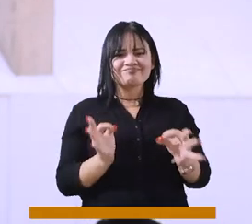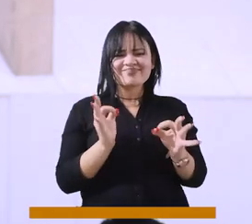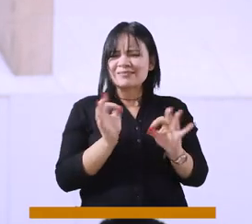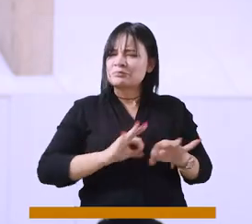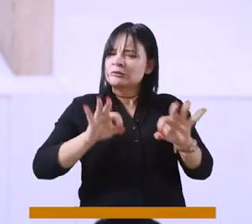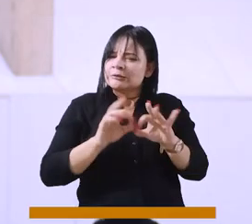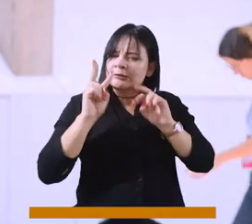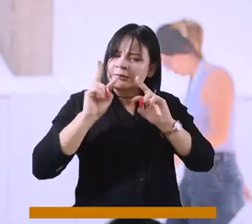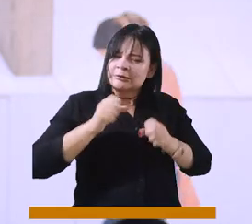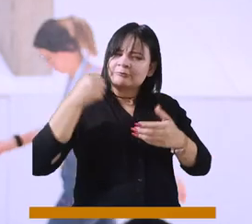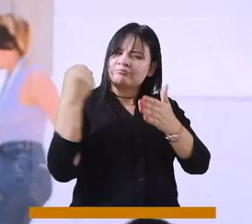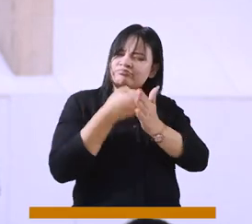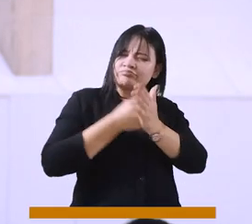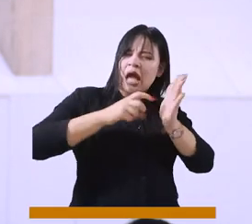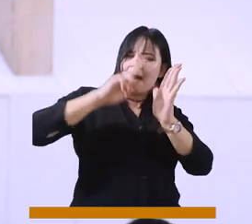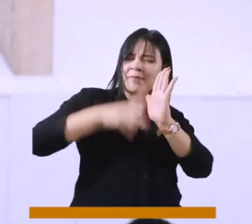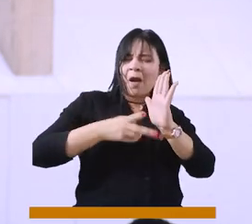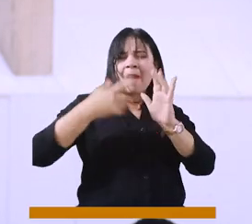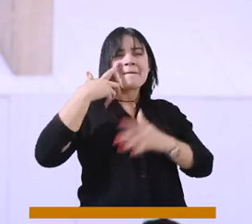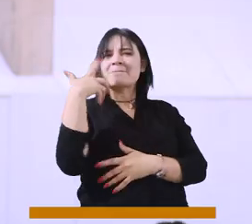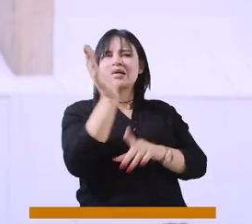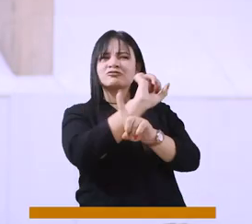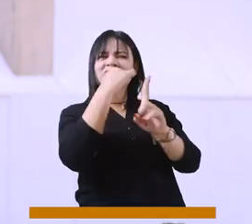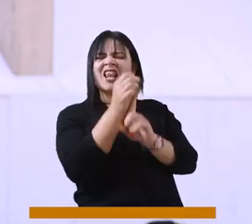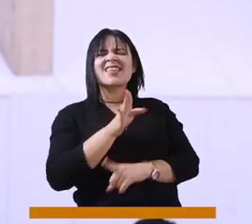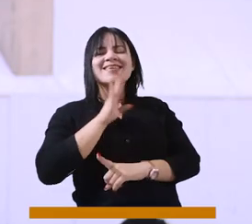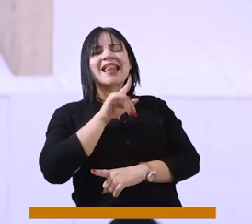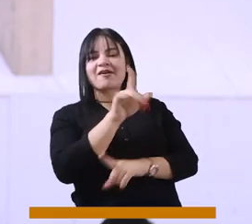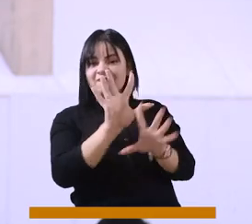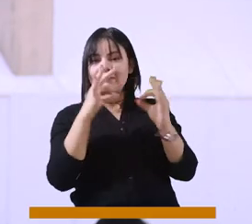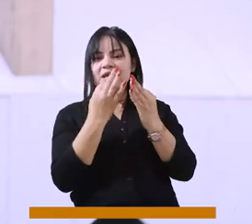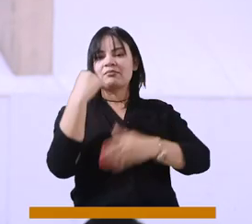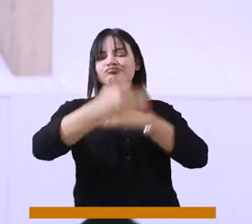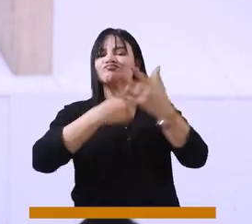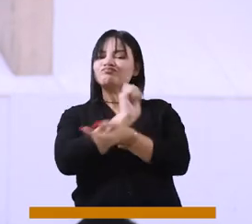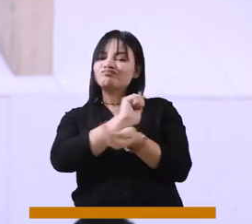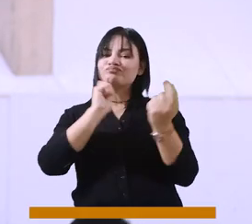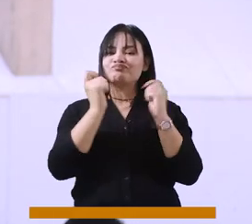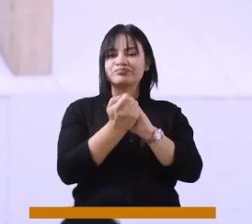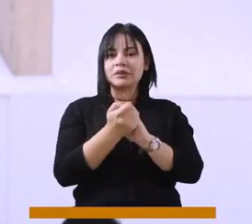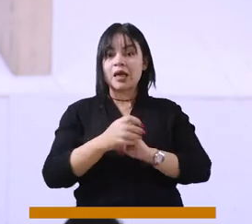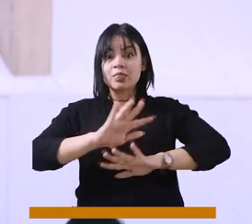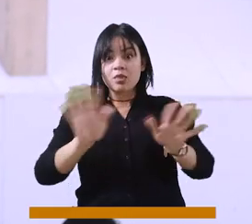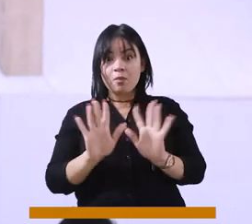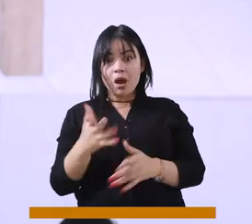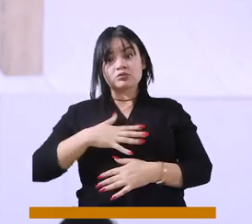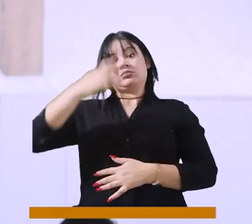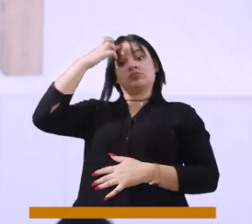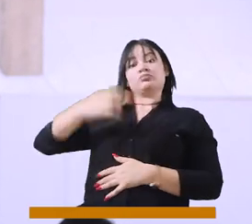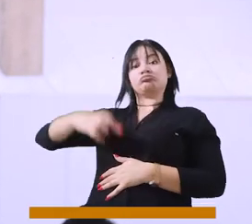de la sociedad y el santuario donde se